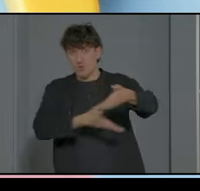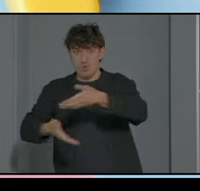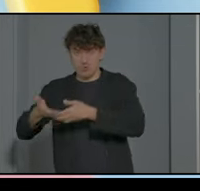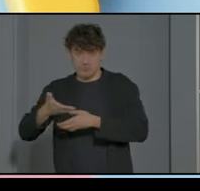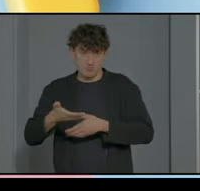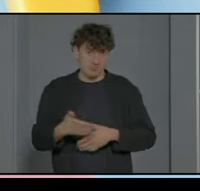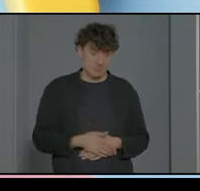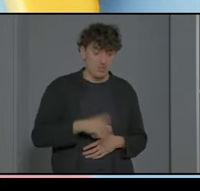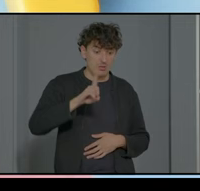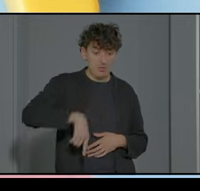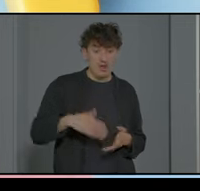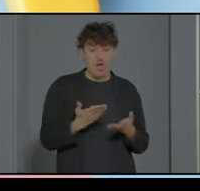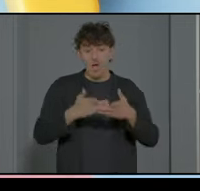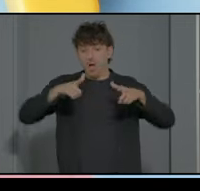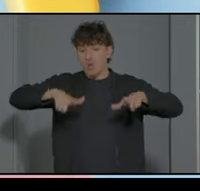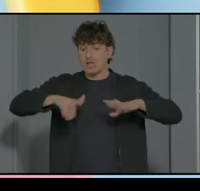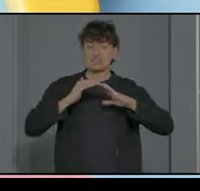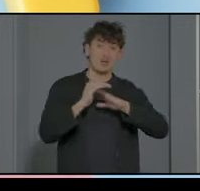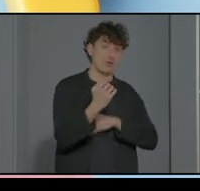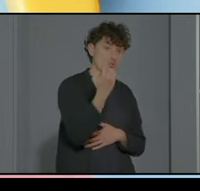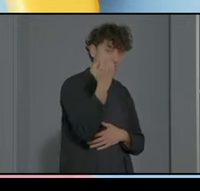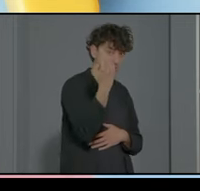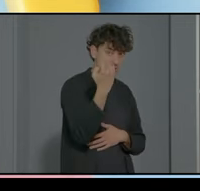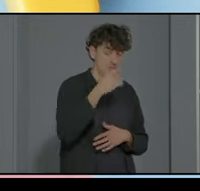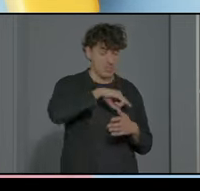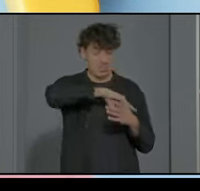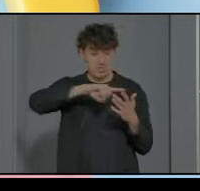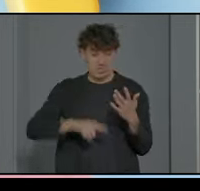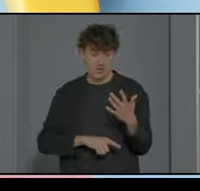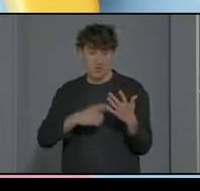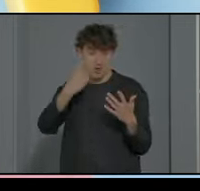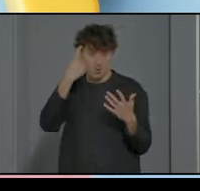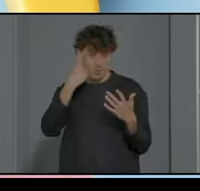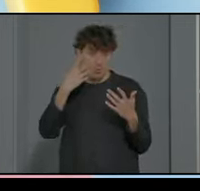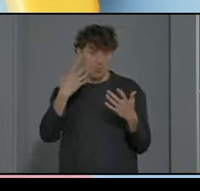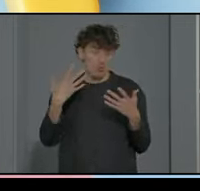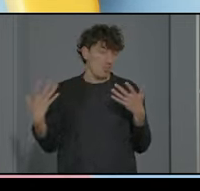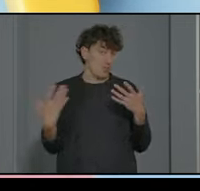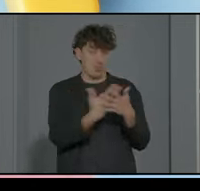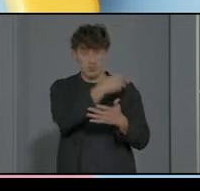estable una tenemos cinco alumnos en una aula estable el resto están todos en la central